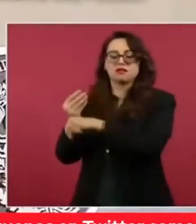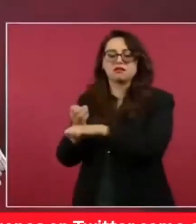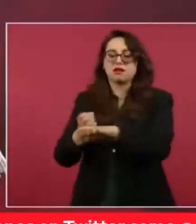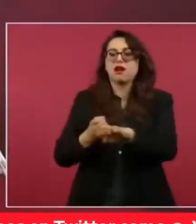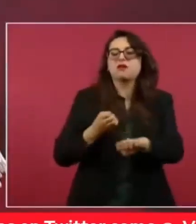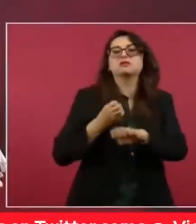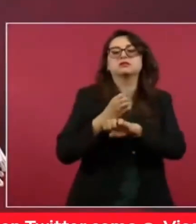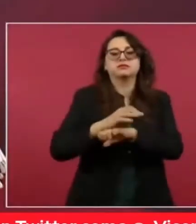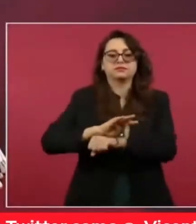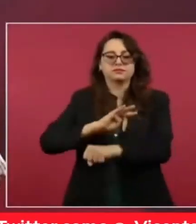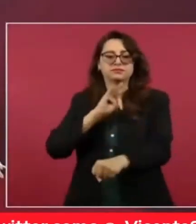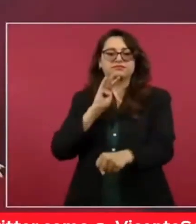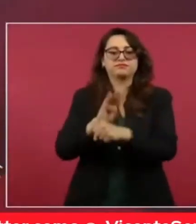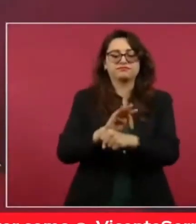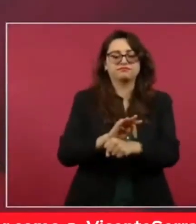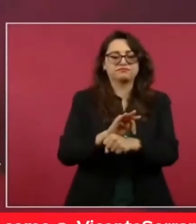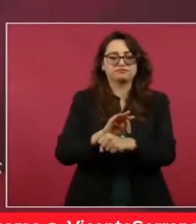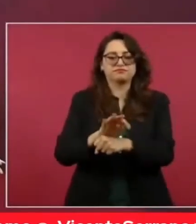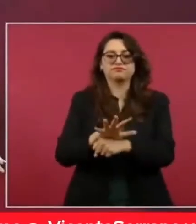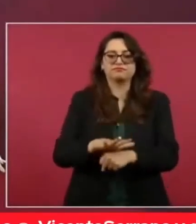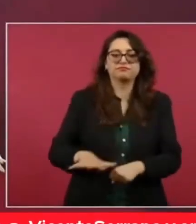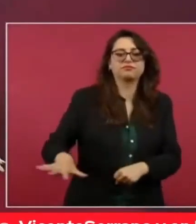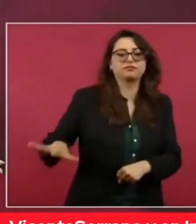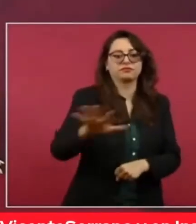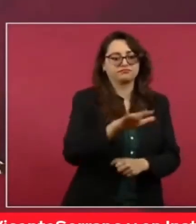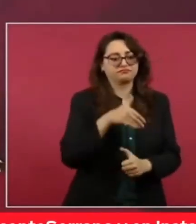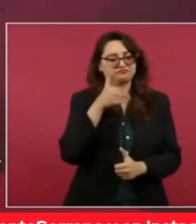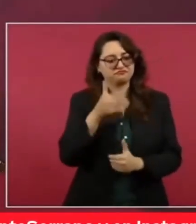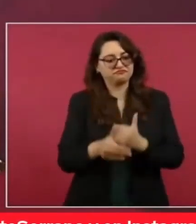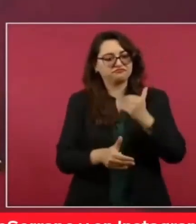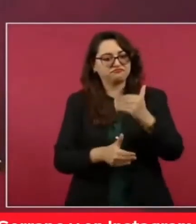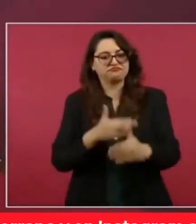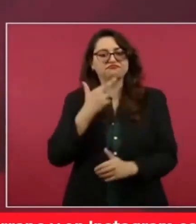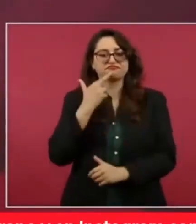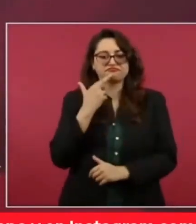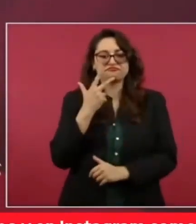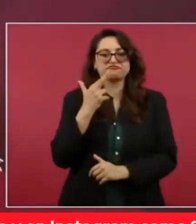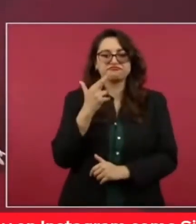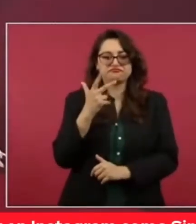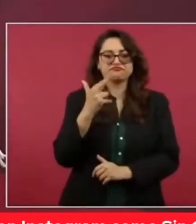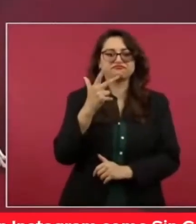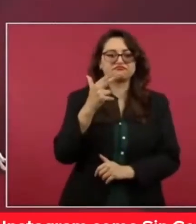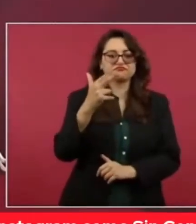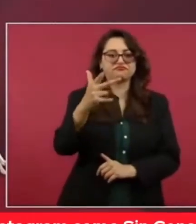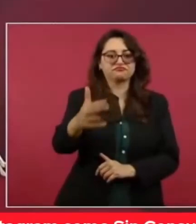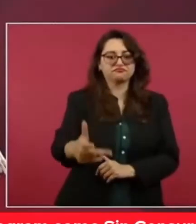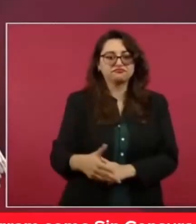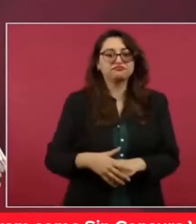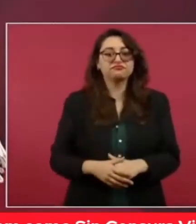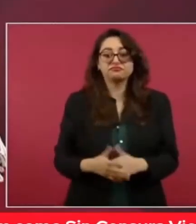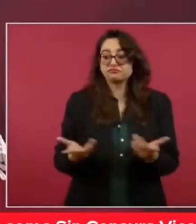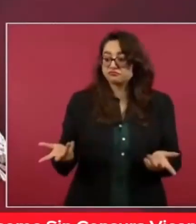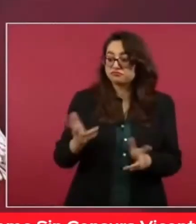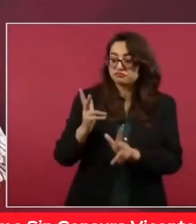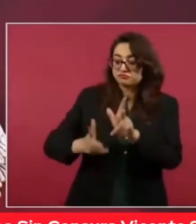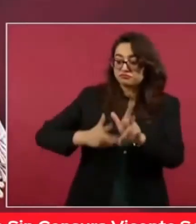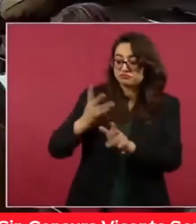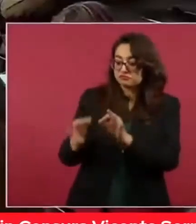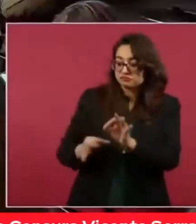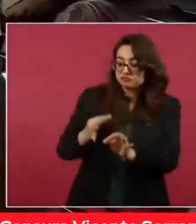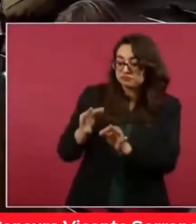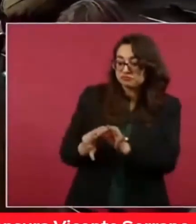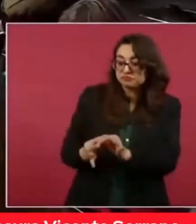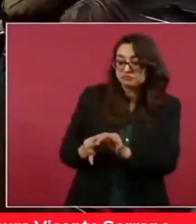necesidades de nuestras comunidades. Este proceso de mejora continuará incluso después de que el proyecto esté